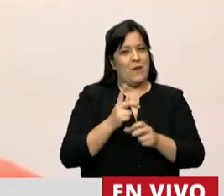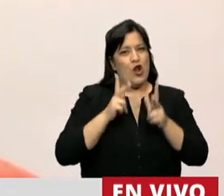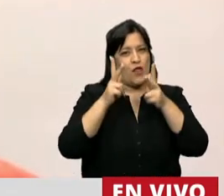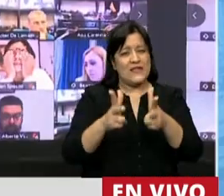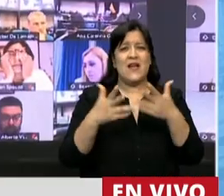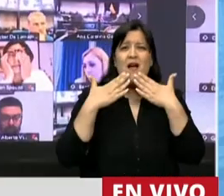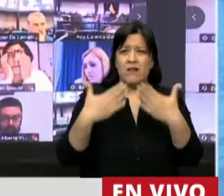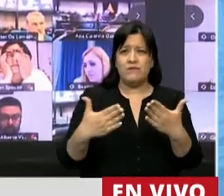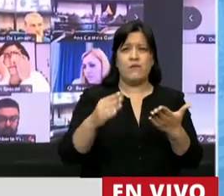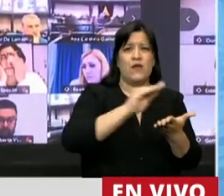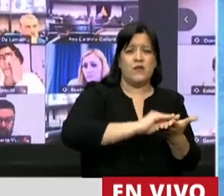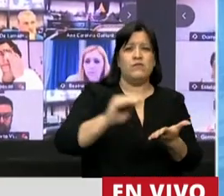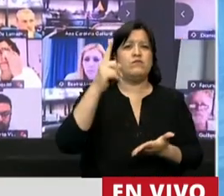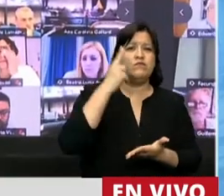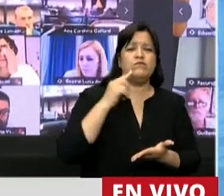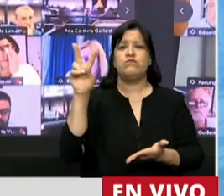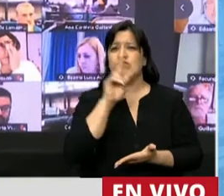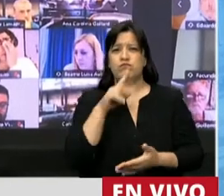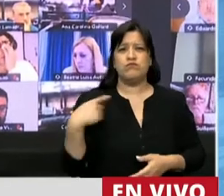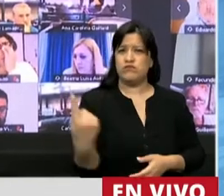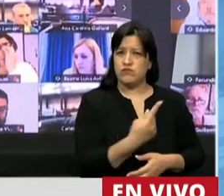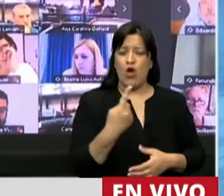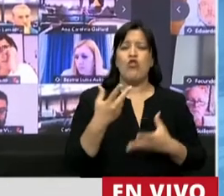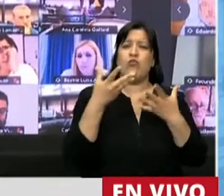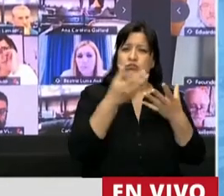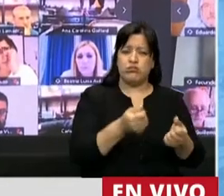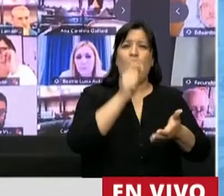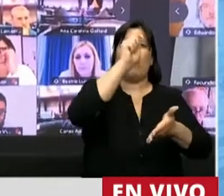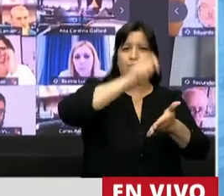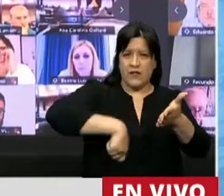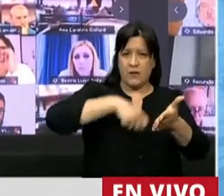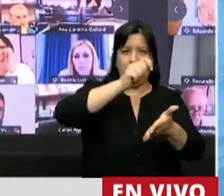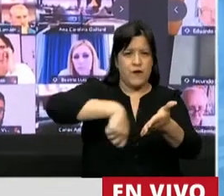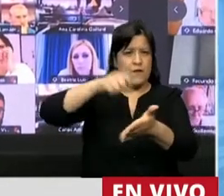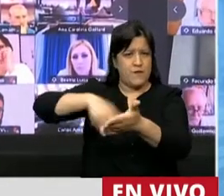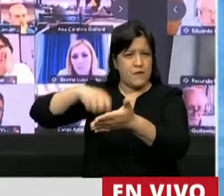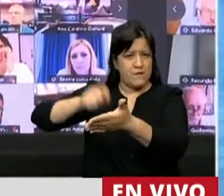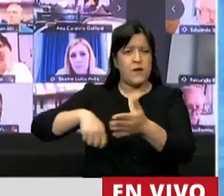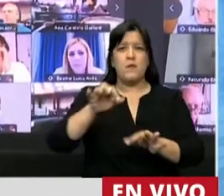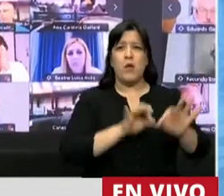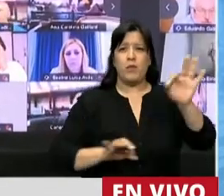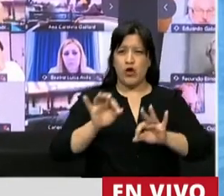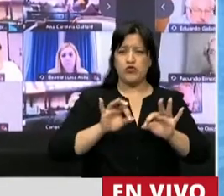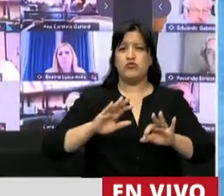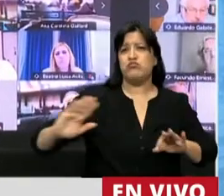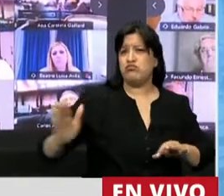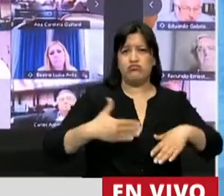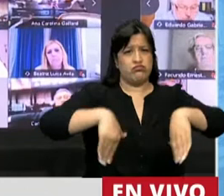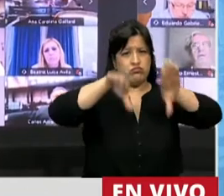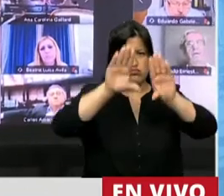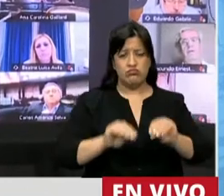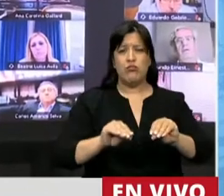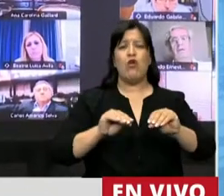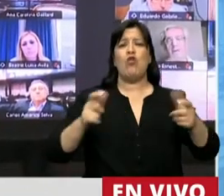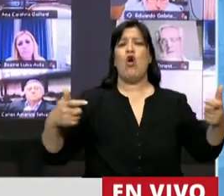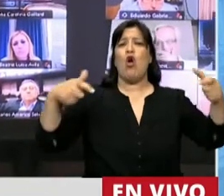diputados y diputadas que acompañaron con la firma el proyecto, a la totalidad de los integrantes de